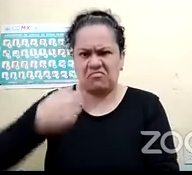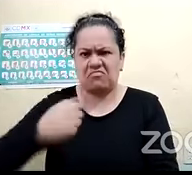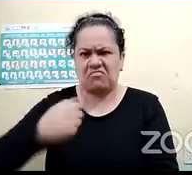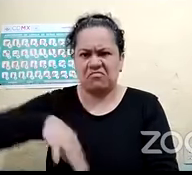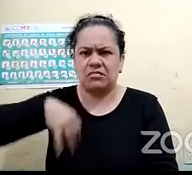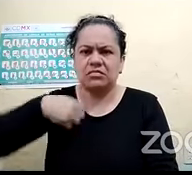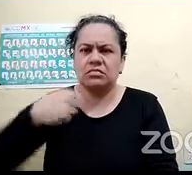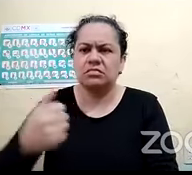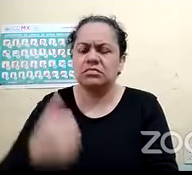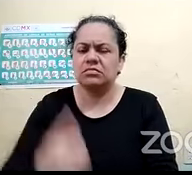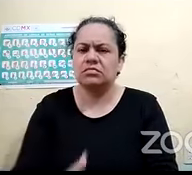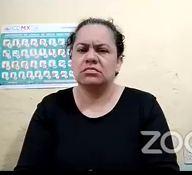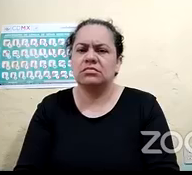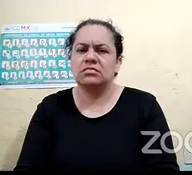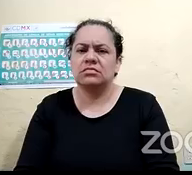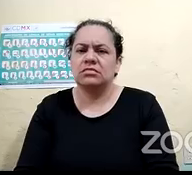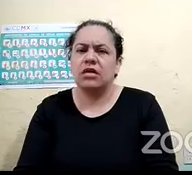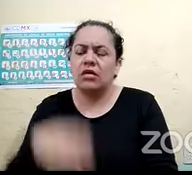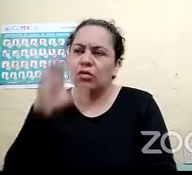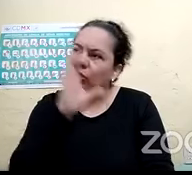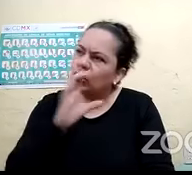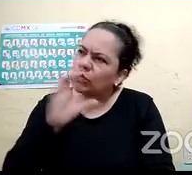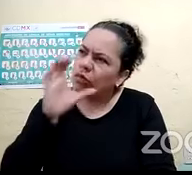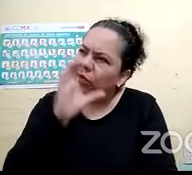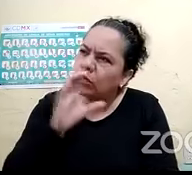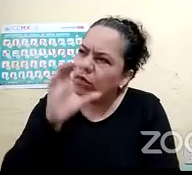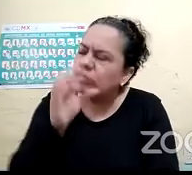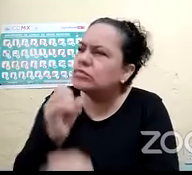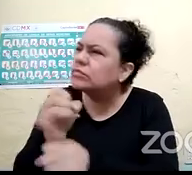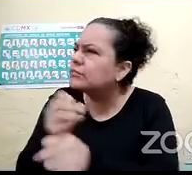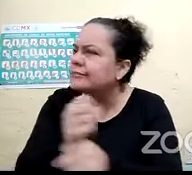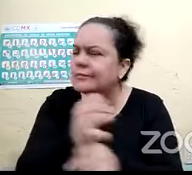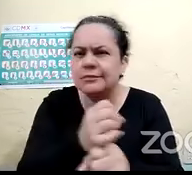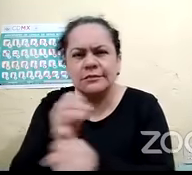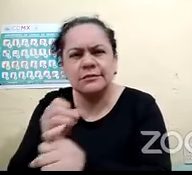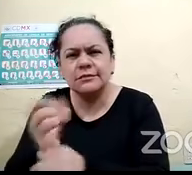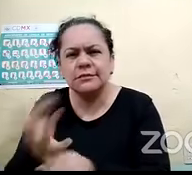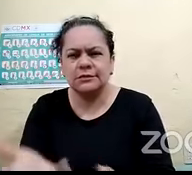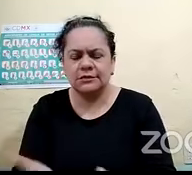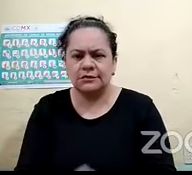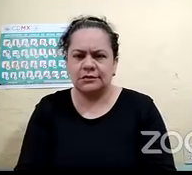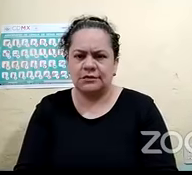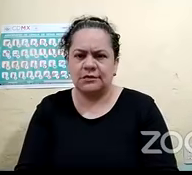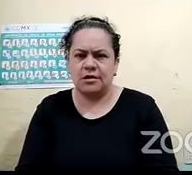toda la curiosidad y, pues, de eso de superar, pues, de salir adelante.